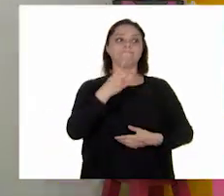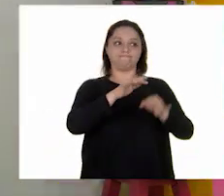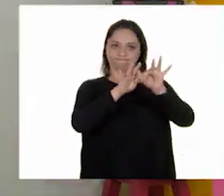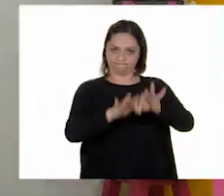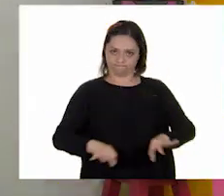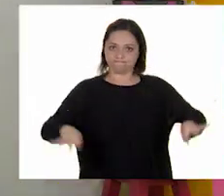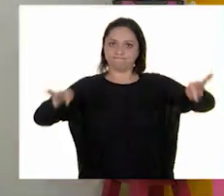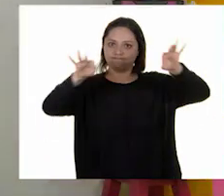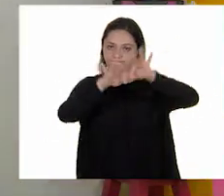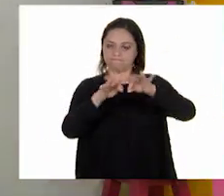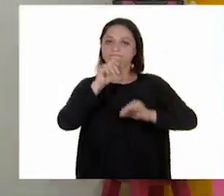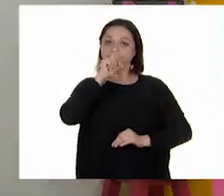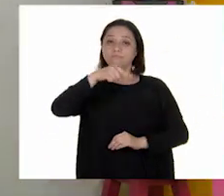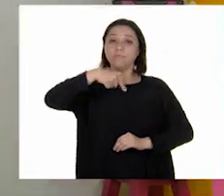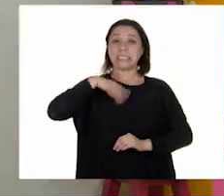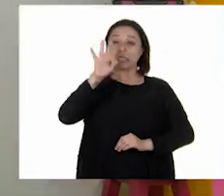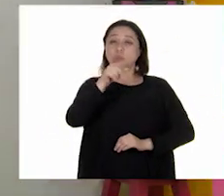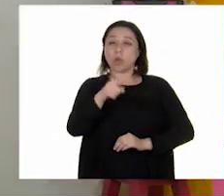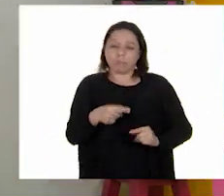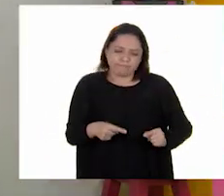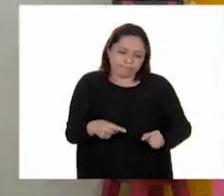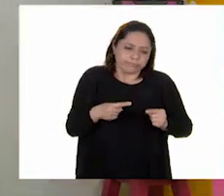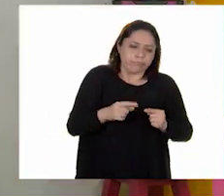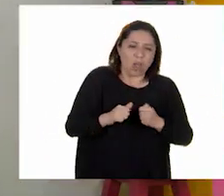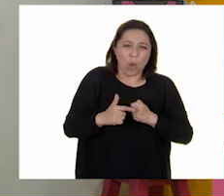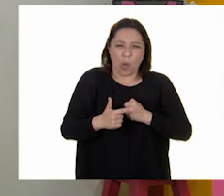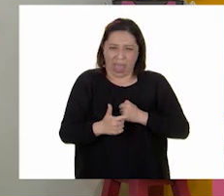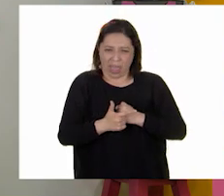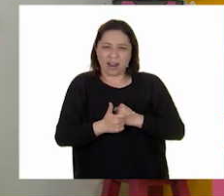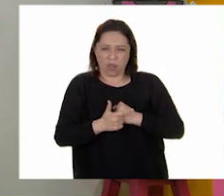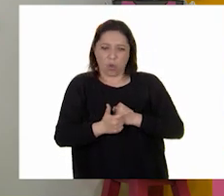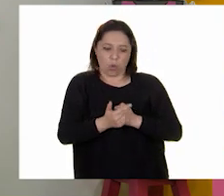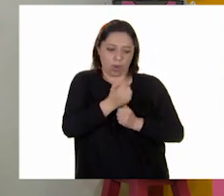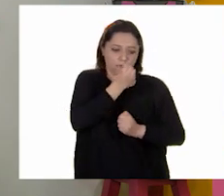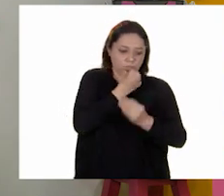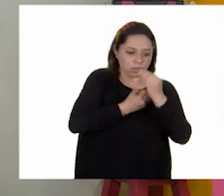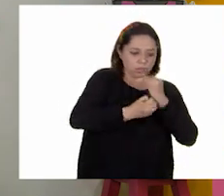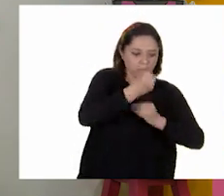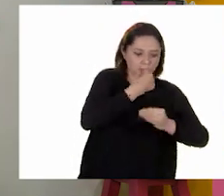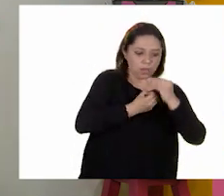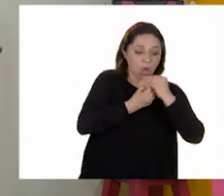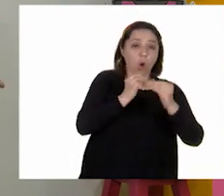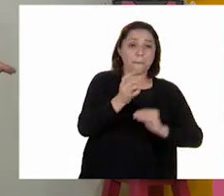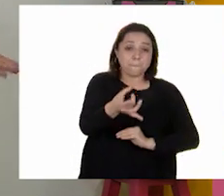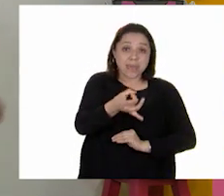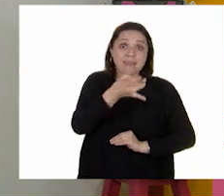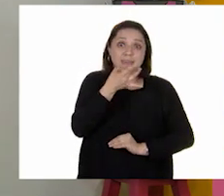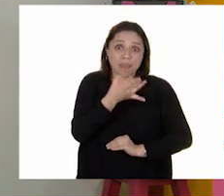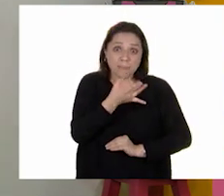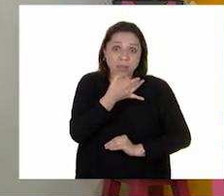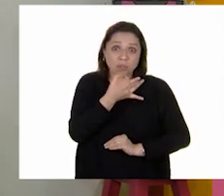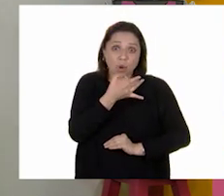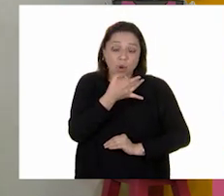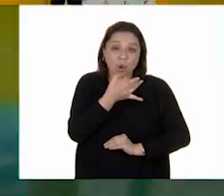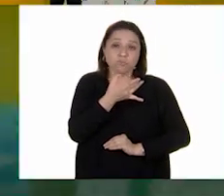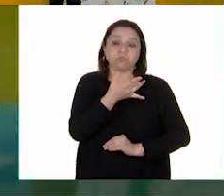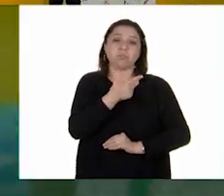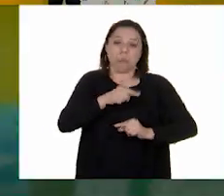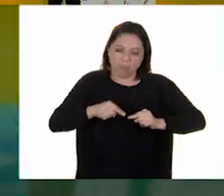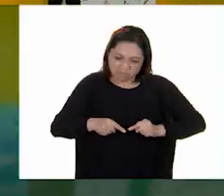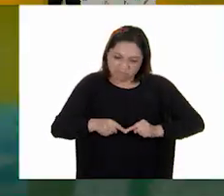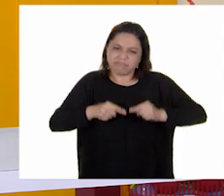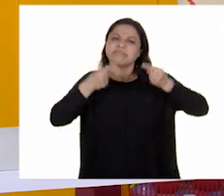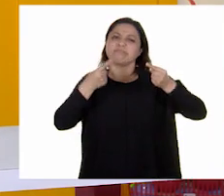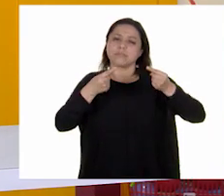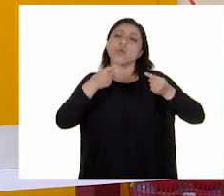además yo agregaría que si eres alérgica o alérgico a algún alimento o medicamento, pues también tienes que compartirlo. Exactamente,